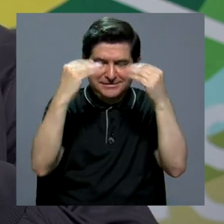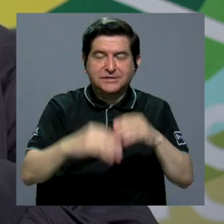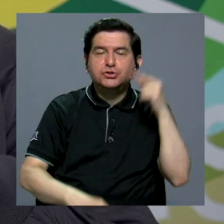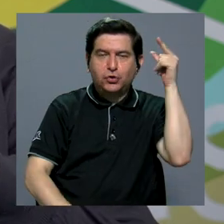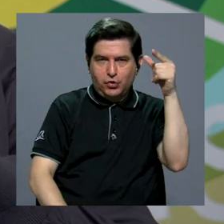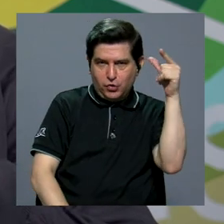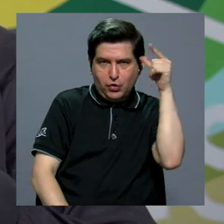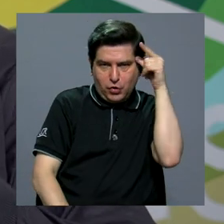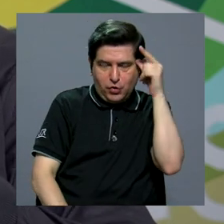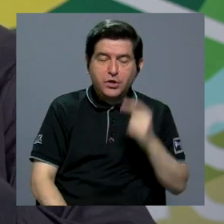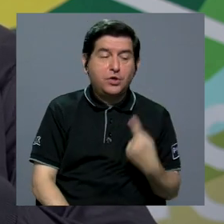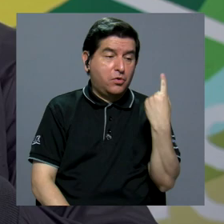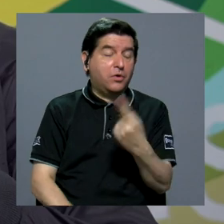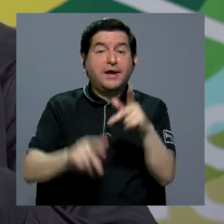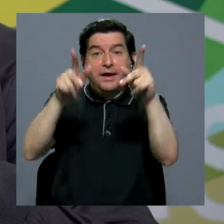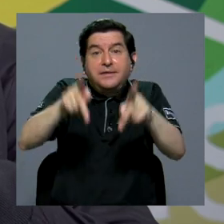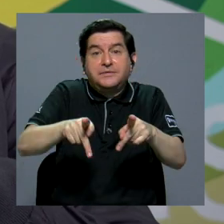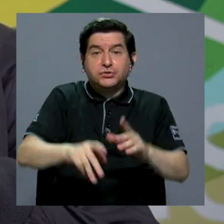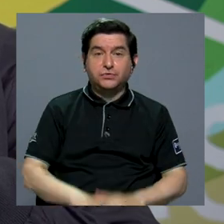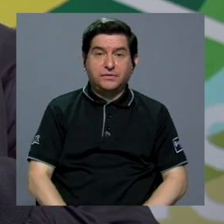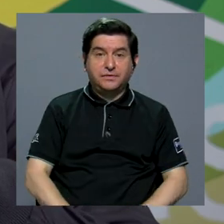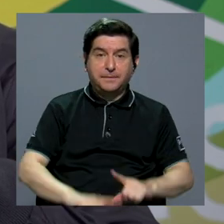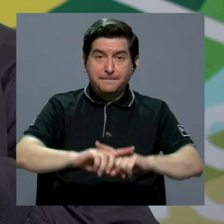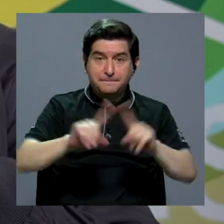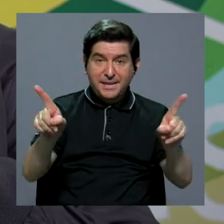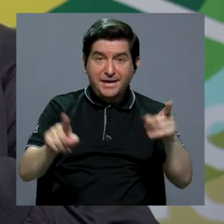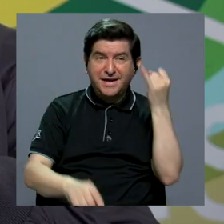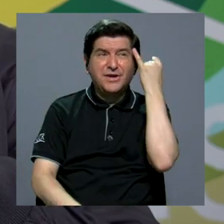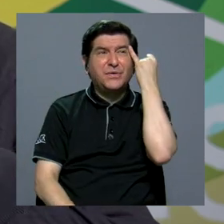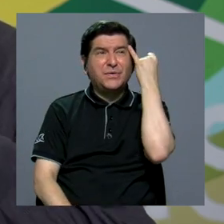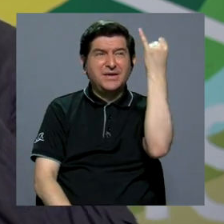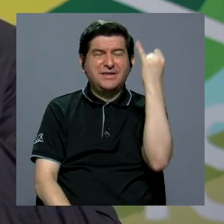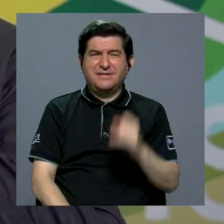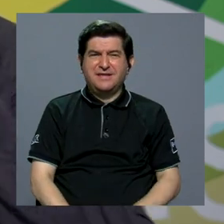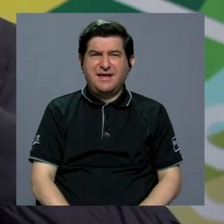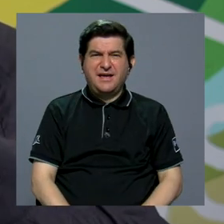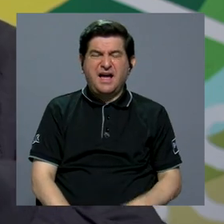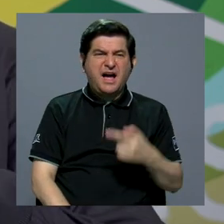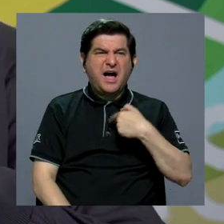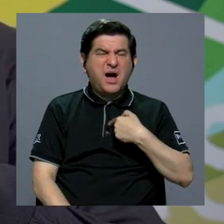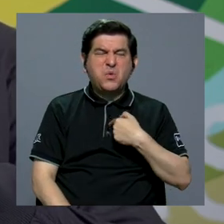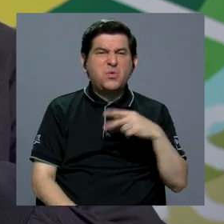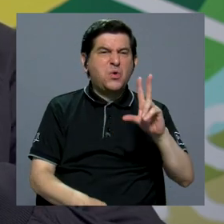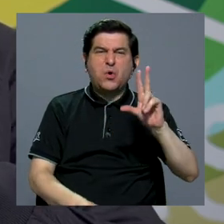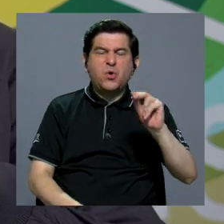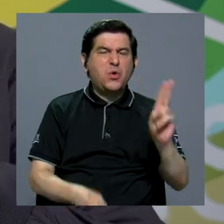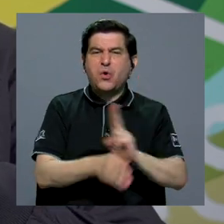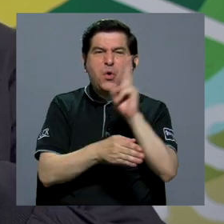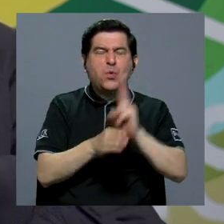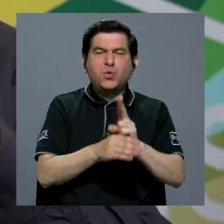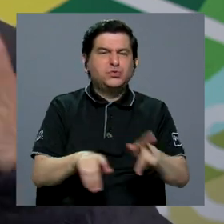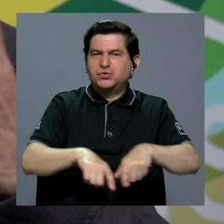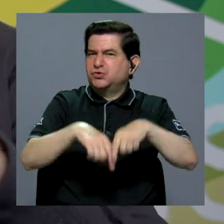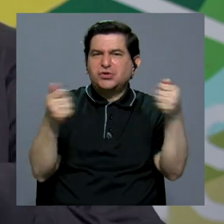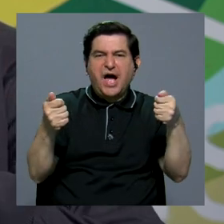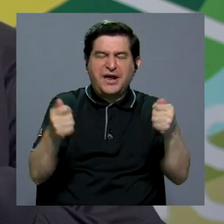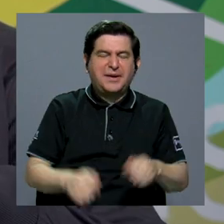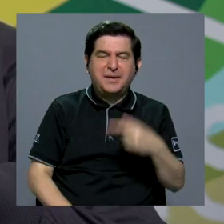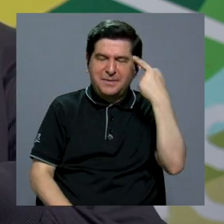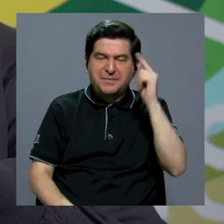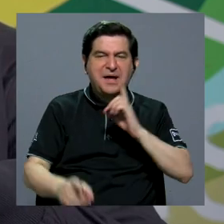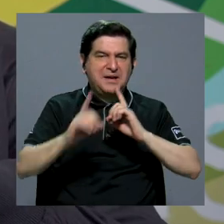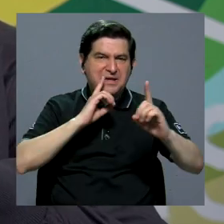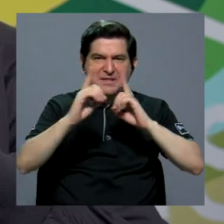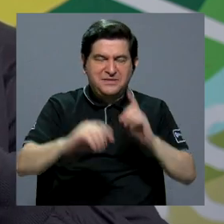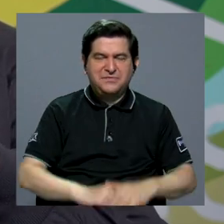es para cada persona. No obstante, la idea de saltarse, por ejemplo, a la prensa para divulgar o para